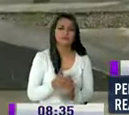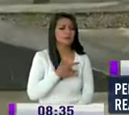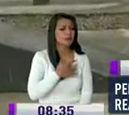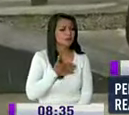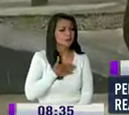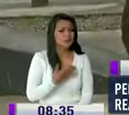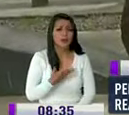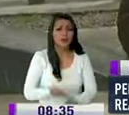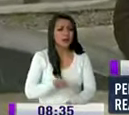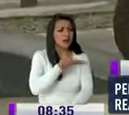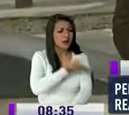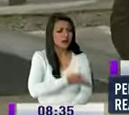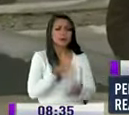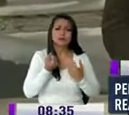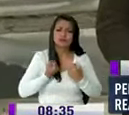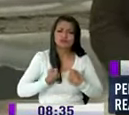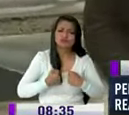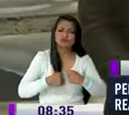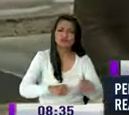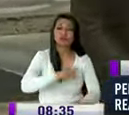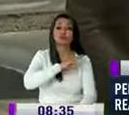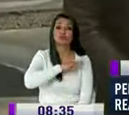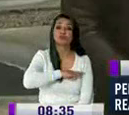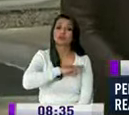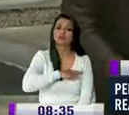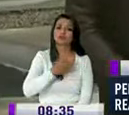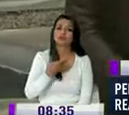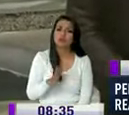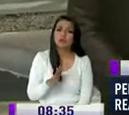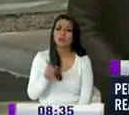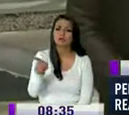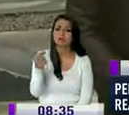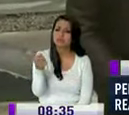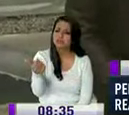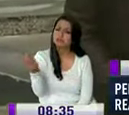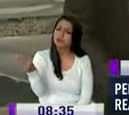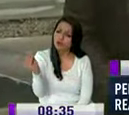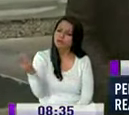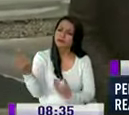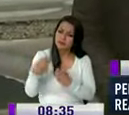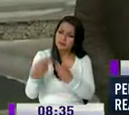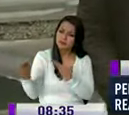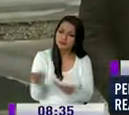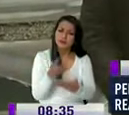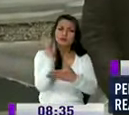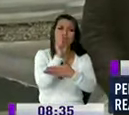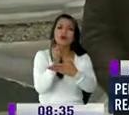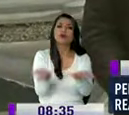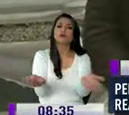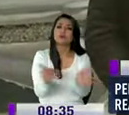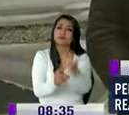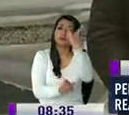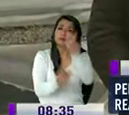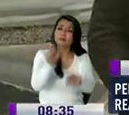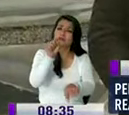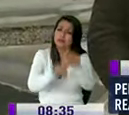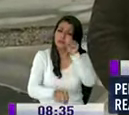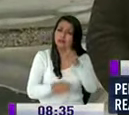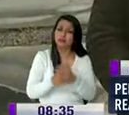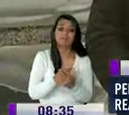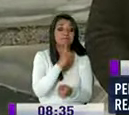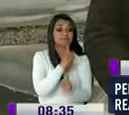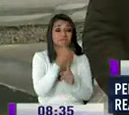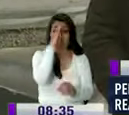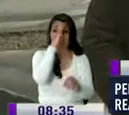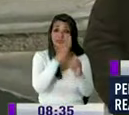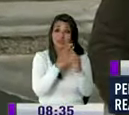pese a los esfuerzos que el municipio realiza para involucrar a los jóvenes haya personas que destruyan estos espacios si el objetivo